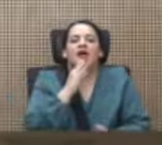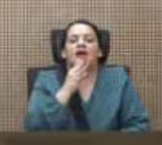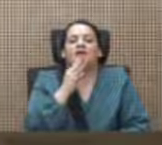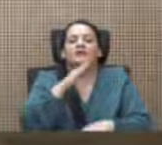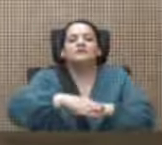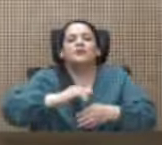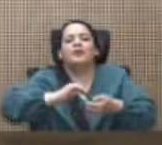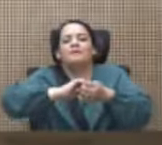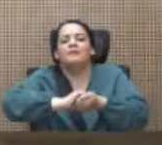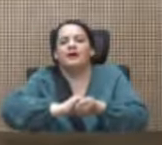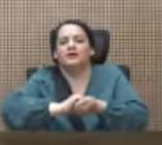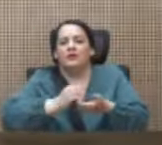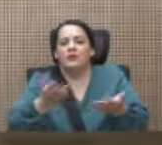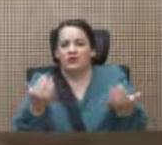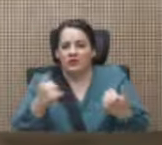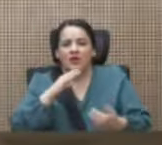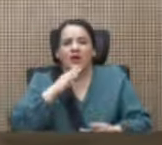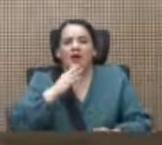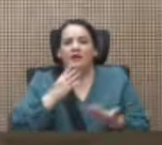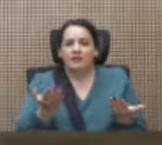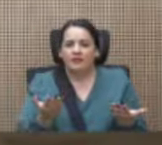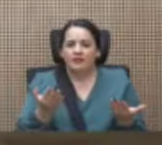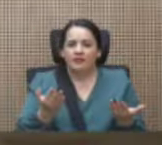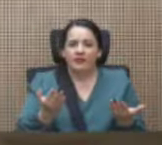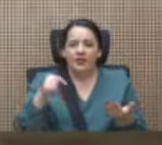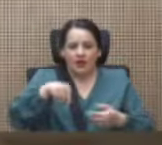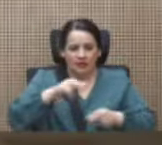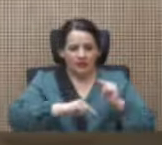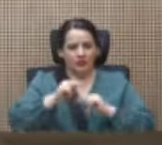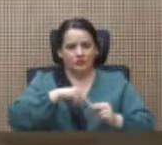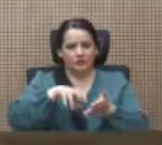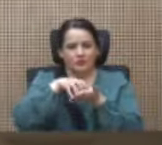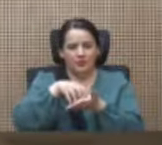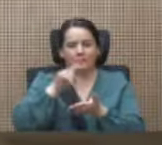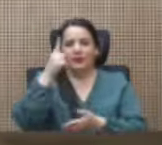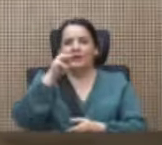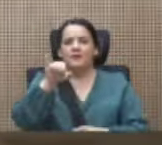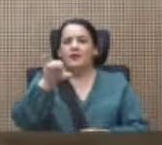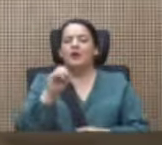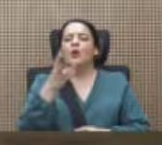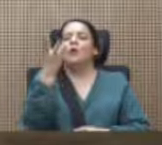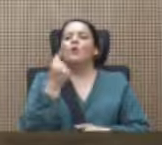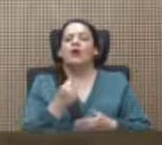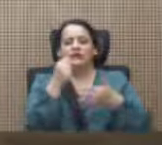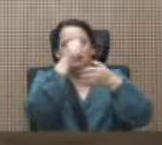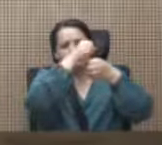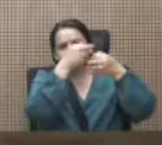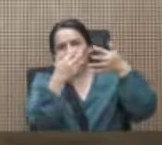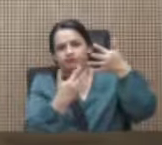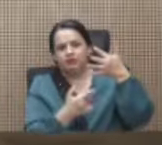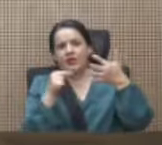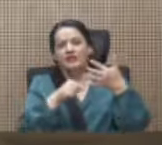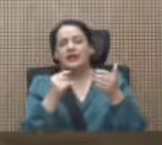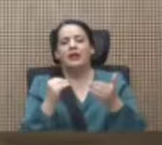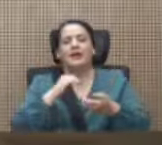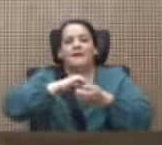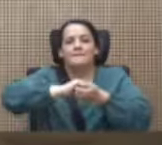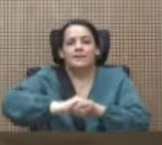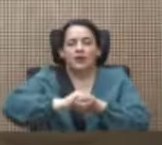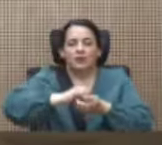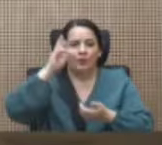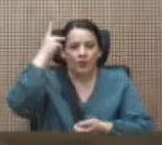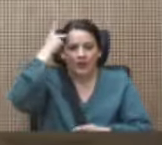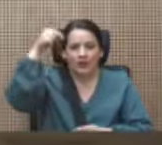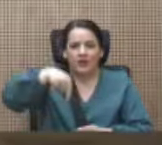pacto, y aquí lo pongo como duda, incluía también negociaciones para el primero de mayo. ¿Cuántas capas tenía el pacto? Porque acá ha hablado de un pacto político, la